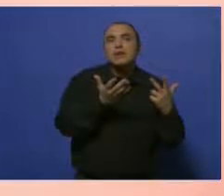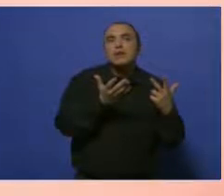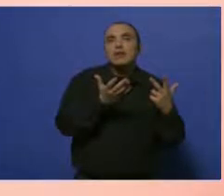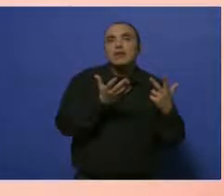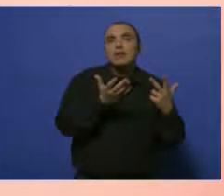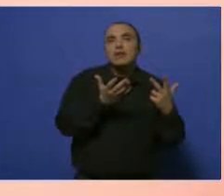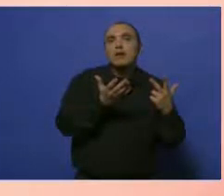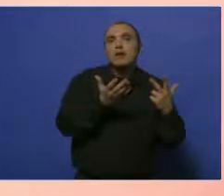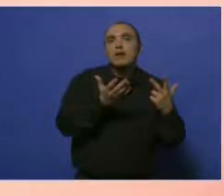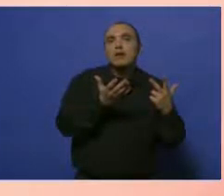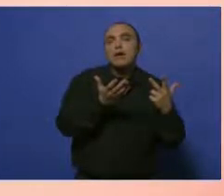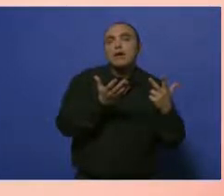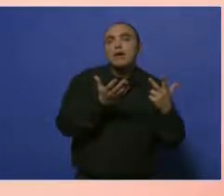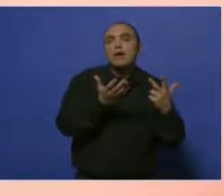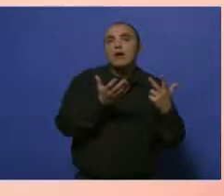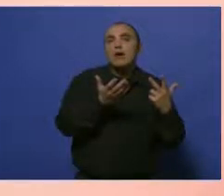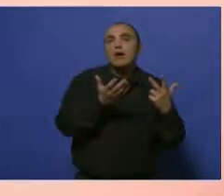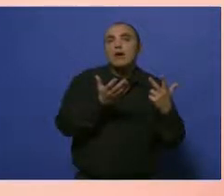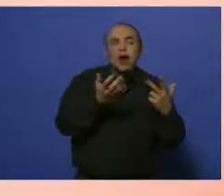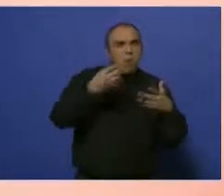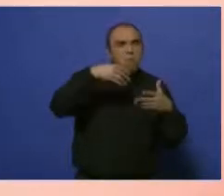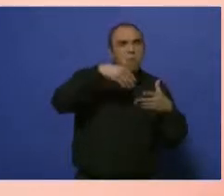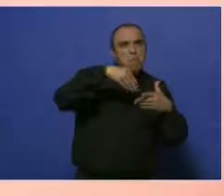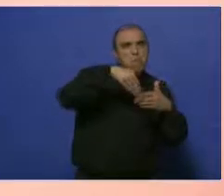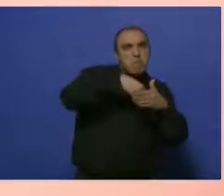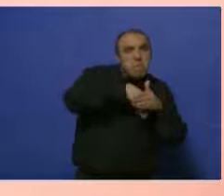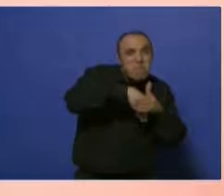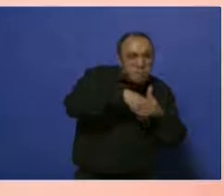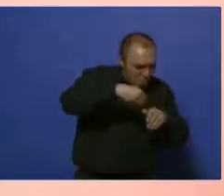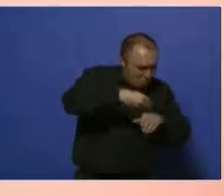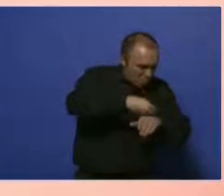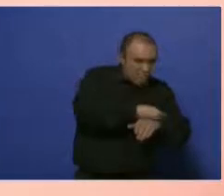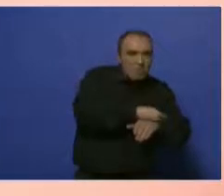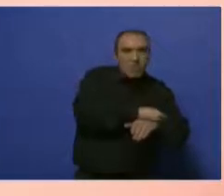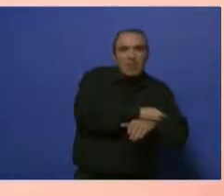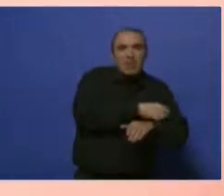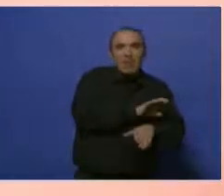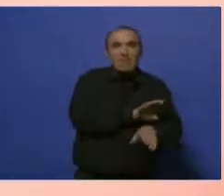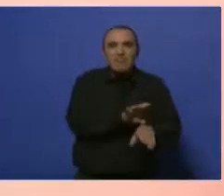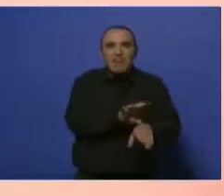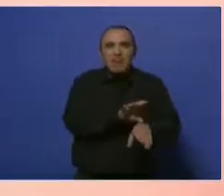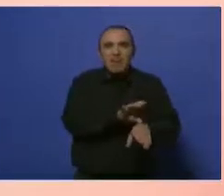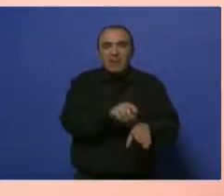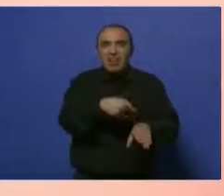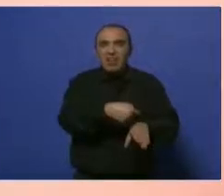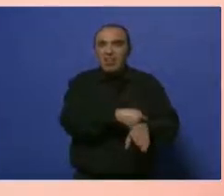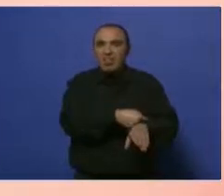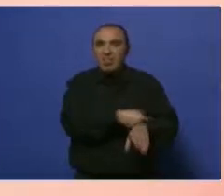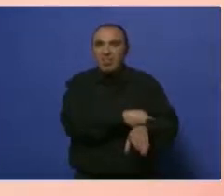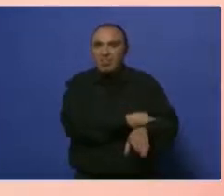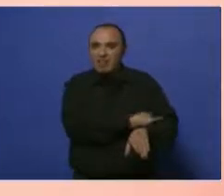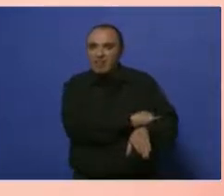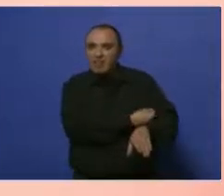del torrente sanguíneo produce lo que se llama una septicemia, una infección generalizada, y que puede impactar y